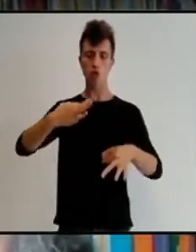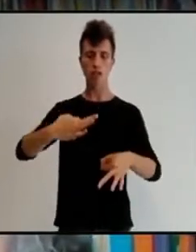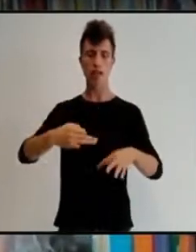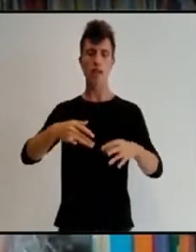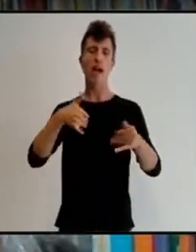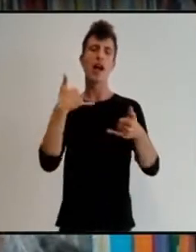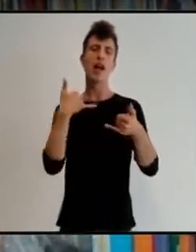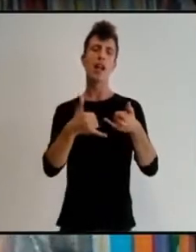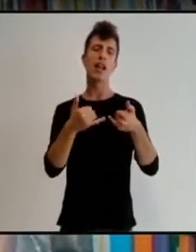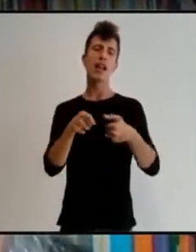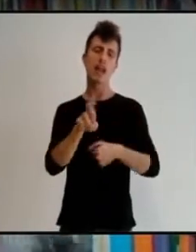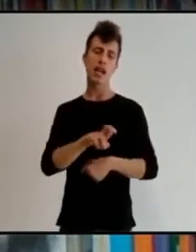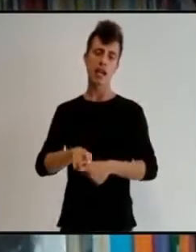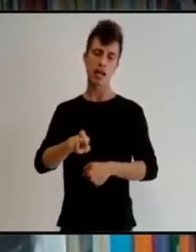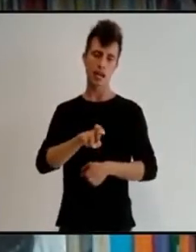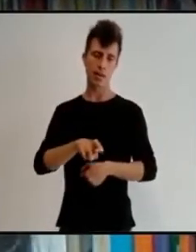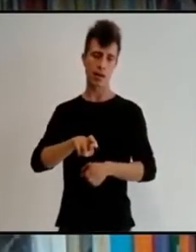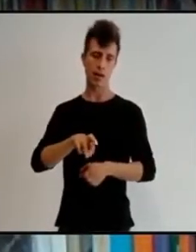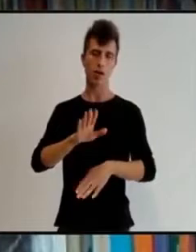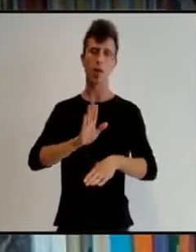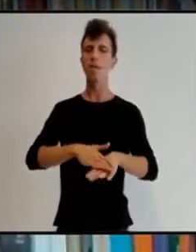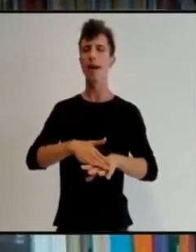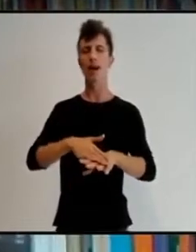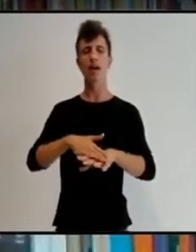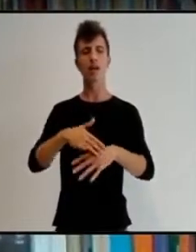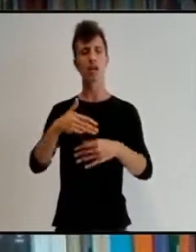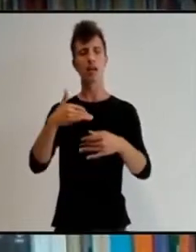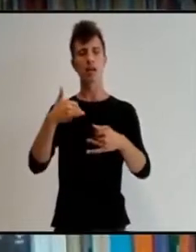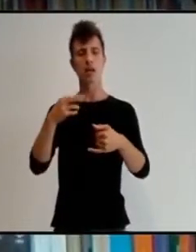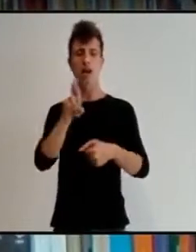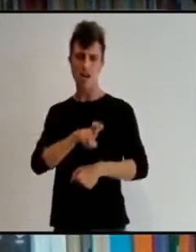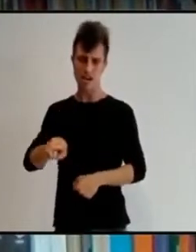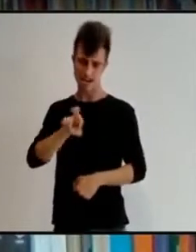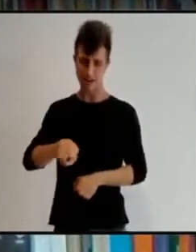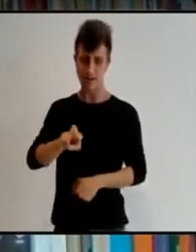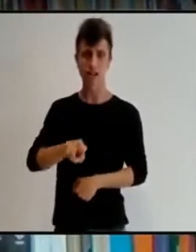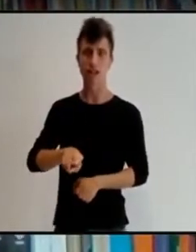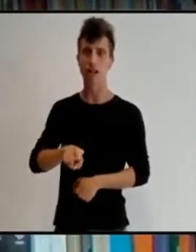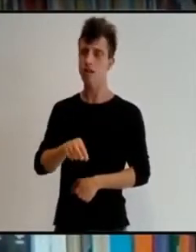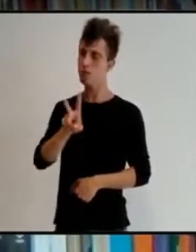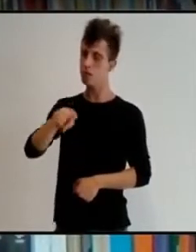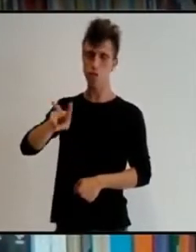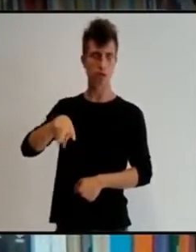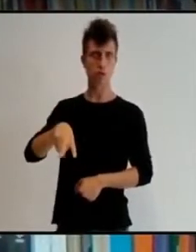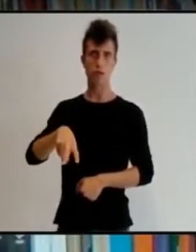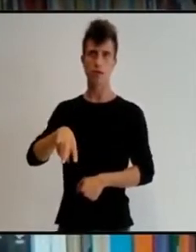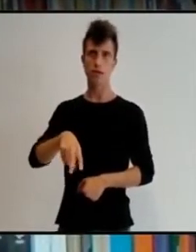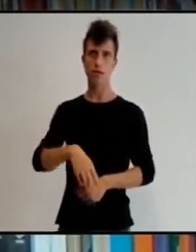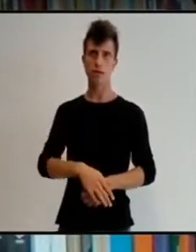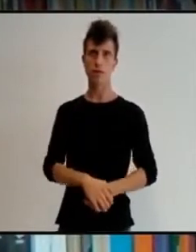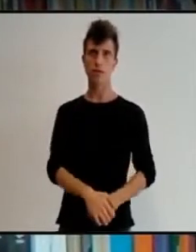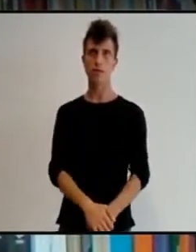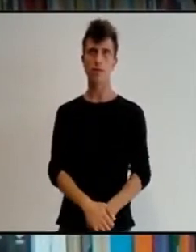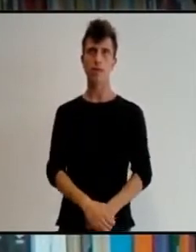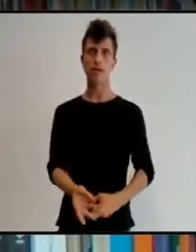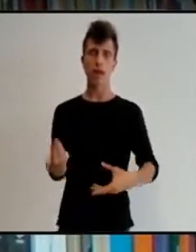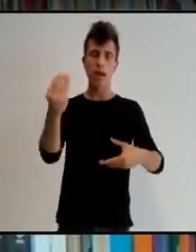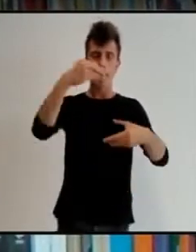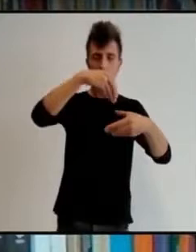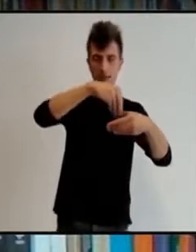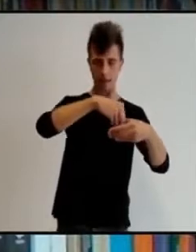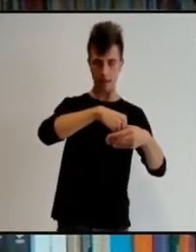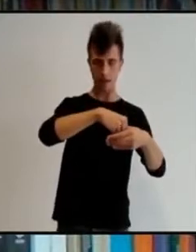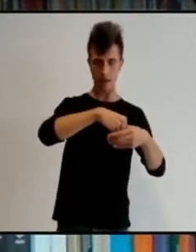de no repetición. De ese sistema forma parte la Comisión para el Esclarecimiento de la Verdad,